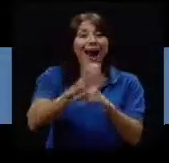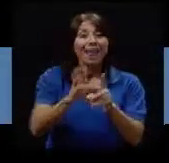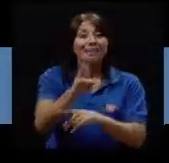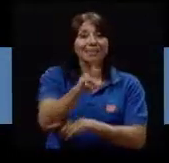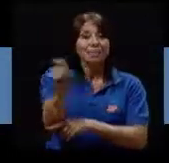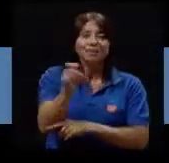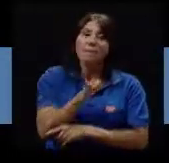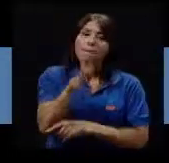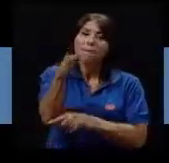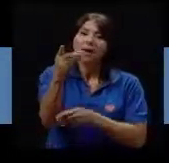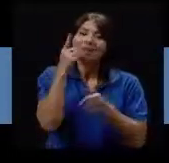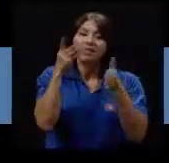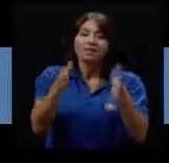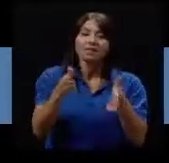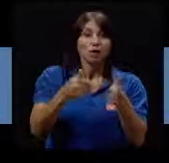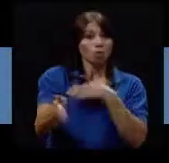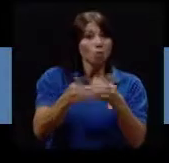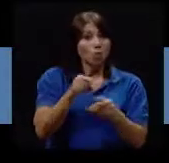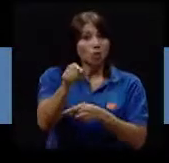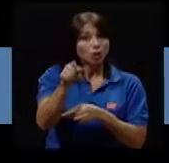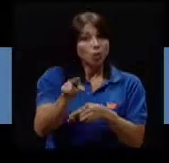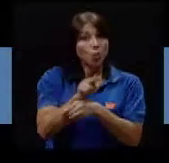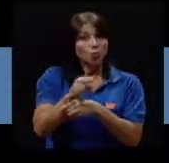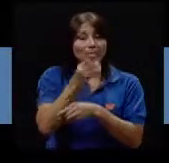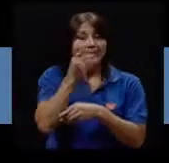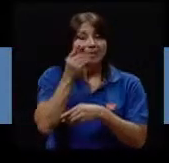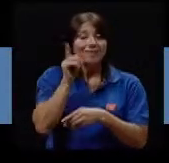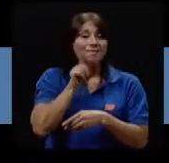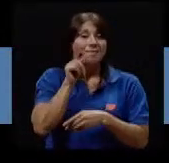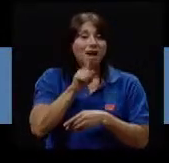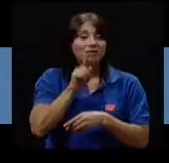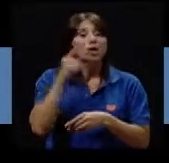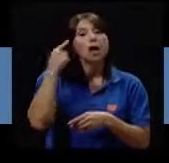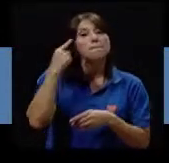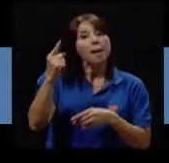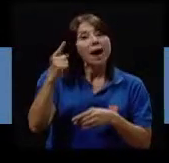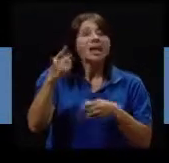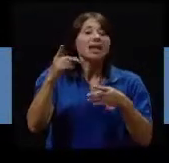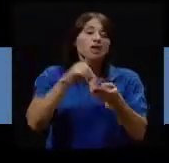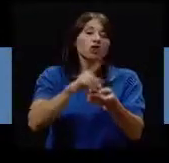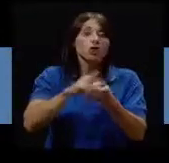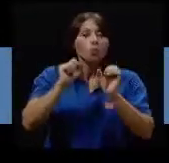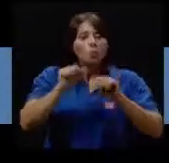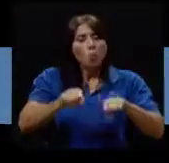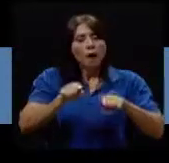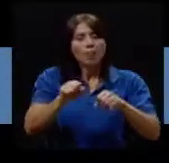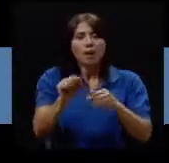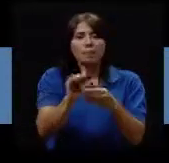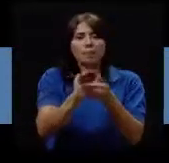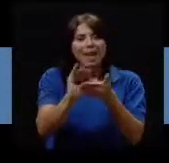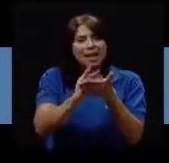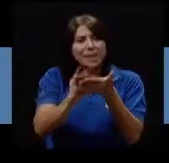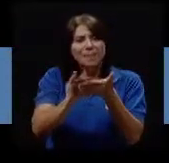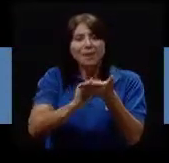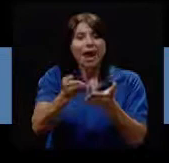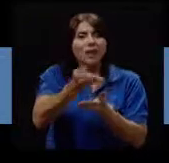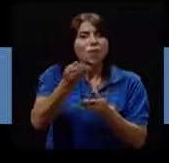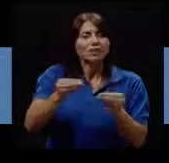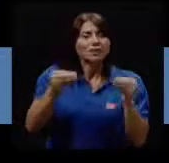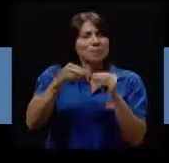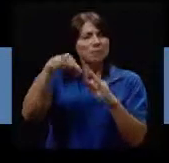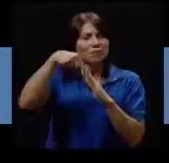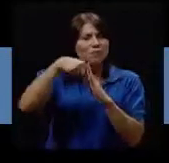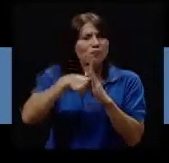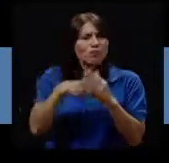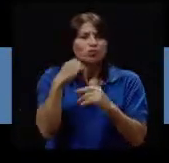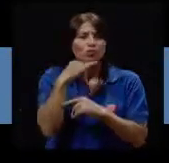Semestral al dentista Aunque usemos Una prótesis dental Para que el especialista Pueda remover Sarro Manchas O sustancias